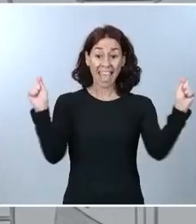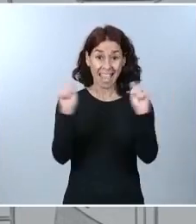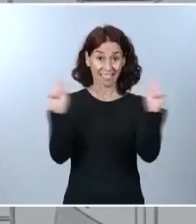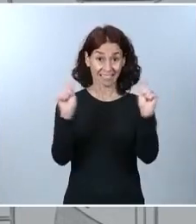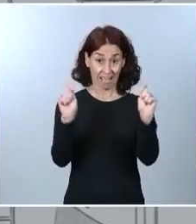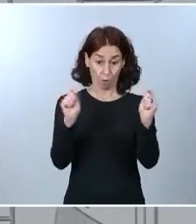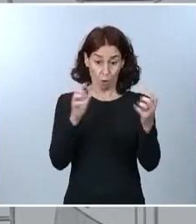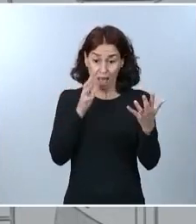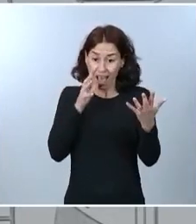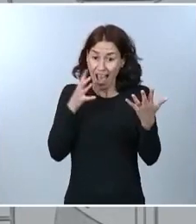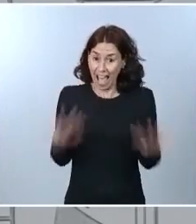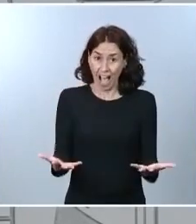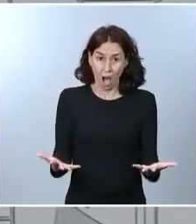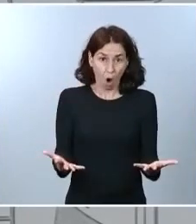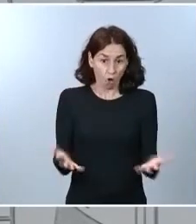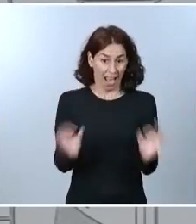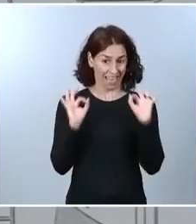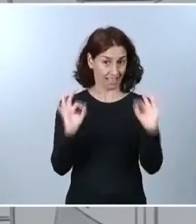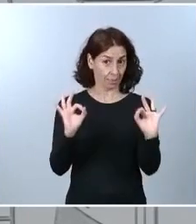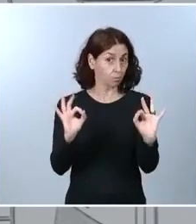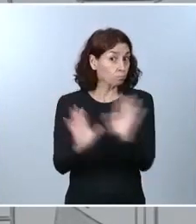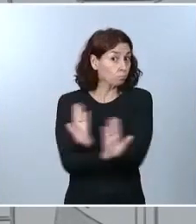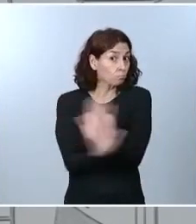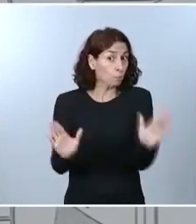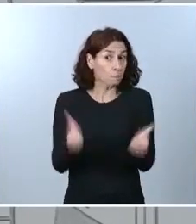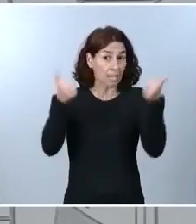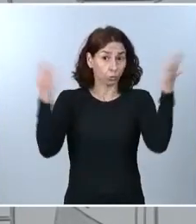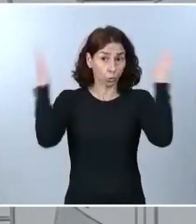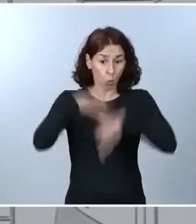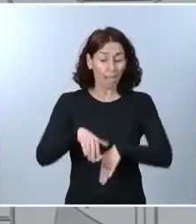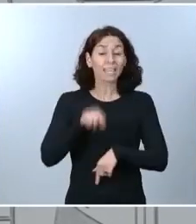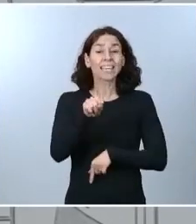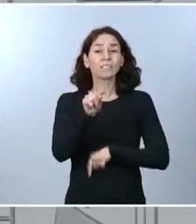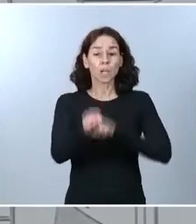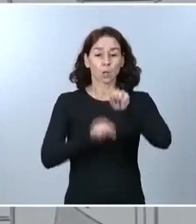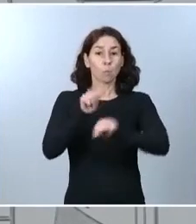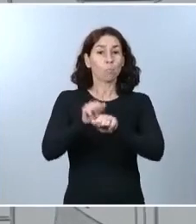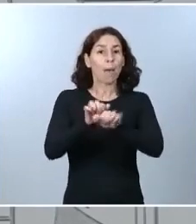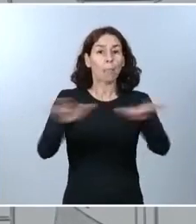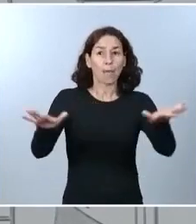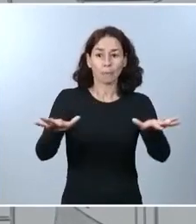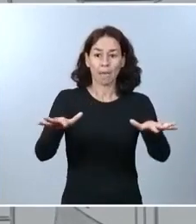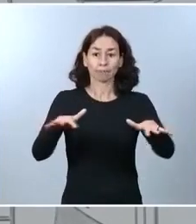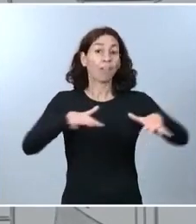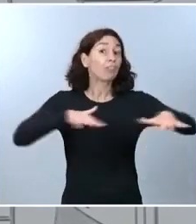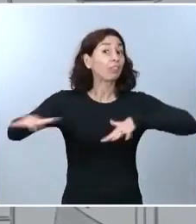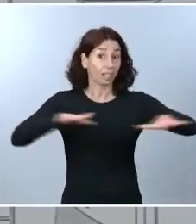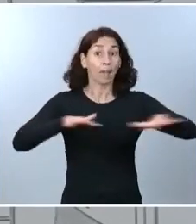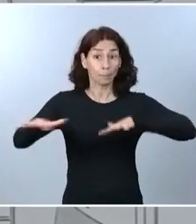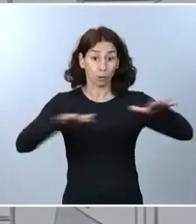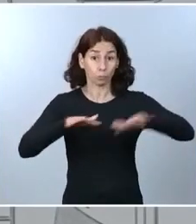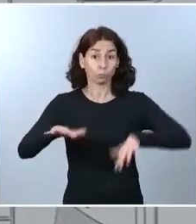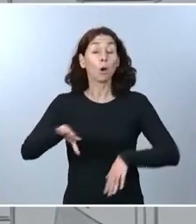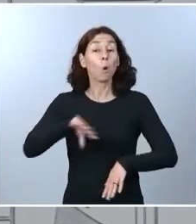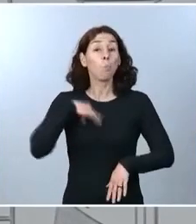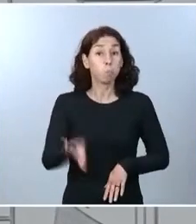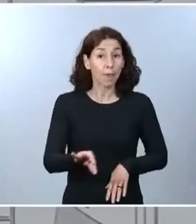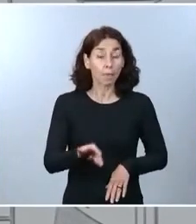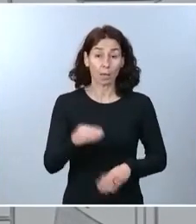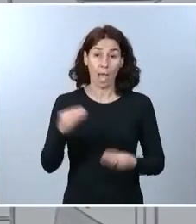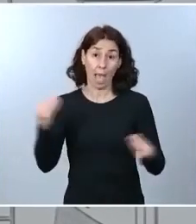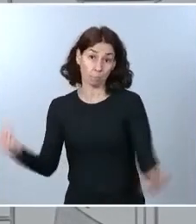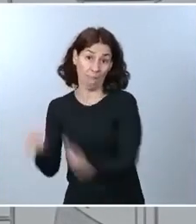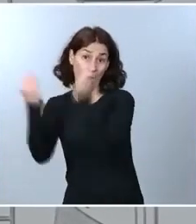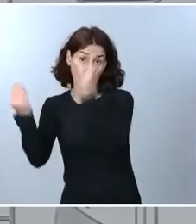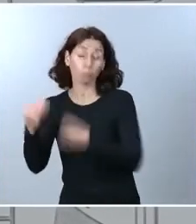ninguna consideración más. Evidentemente, esta es una pandemia dinámica, las cosas pueden ir efectivamente a peor y pueden ir efectivamente a mejor. Pero en